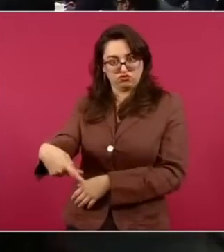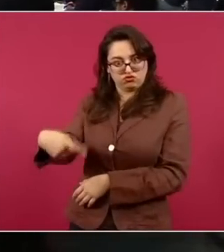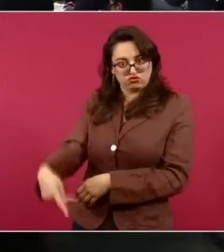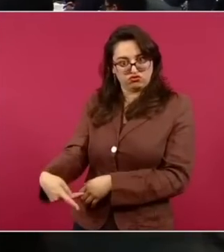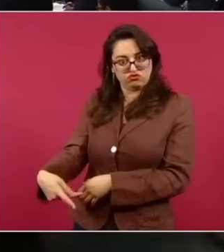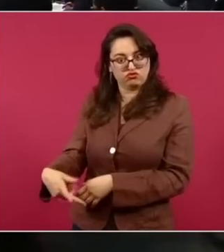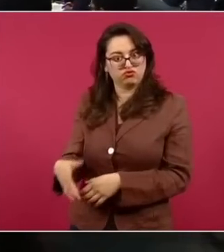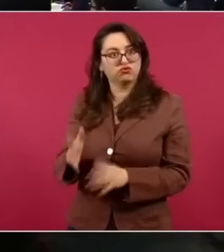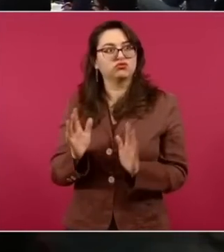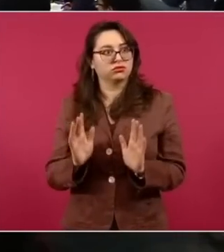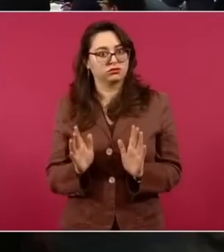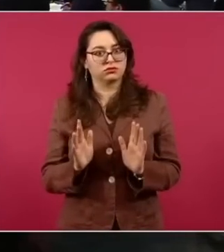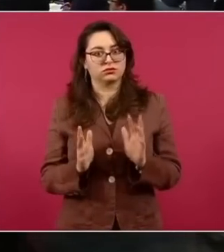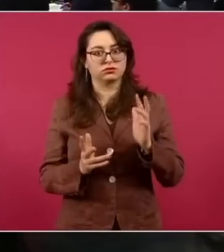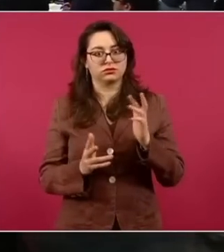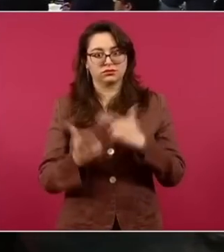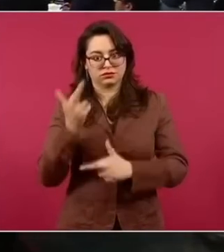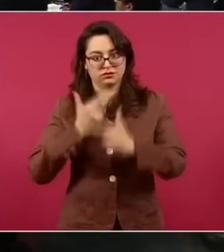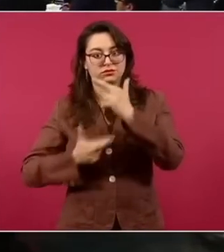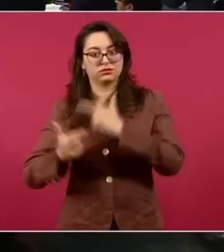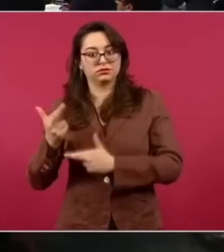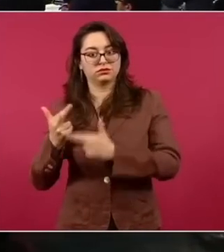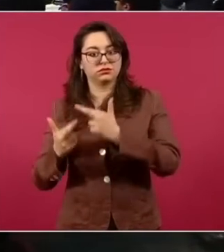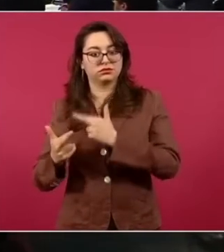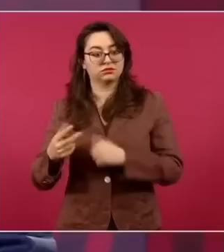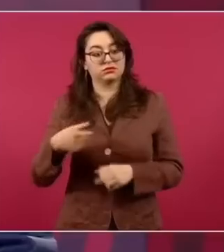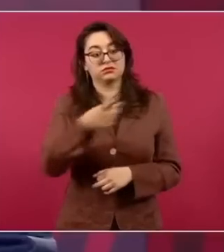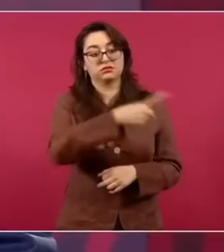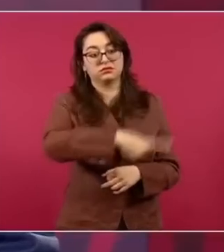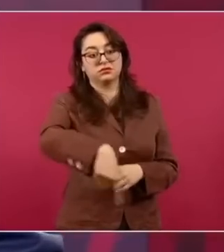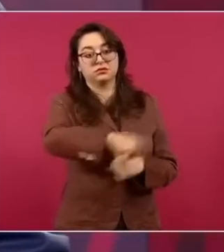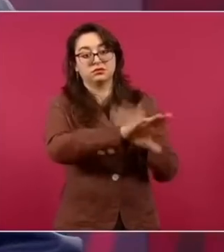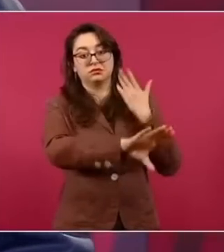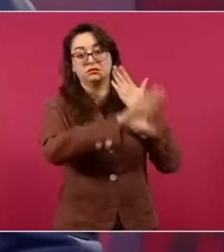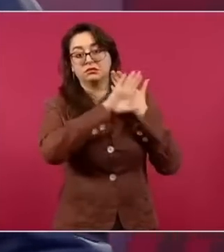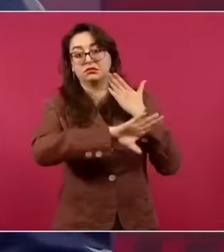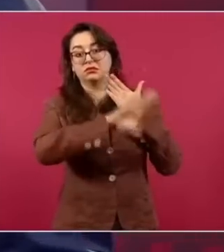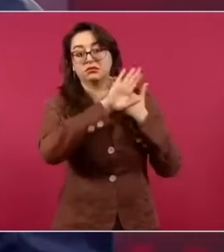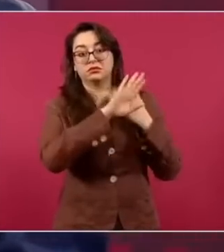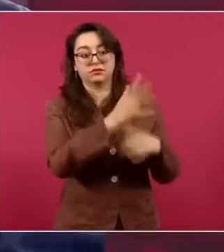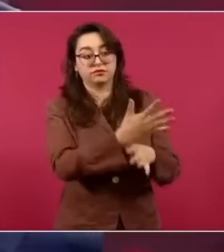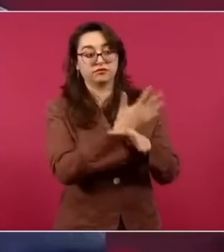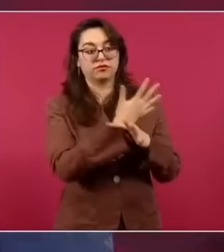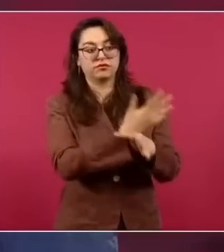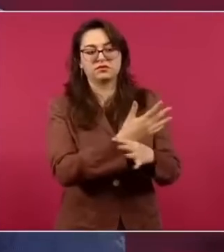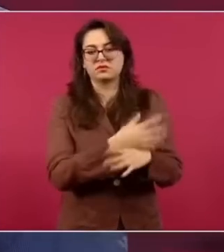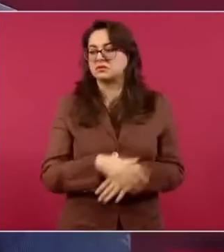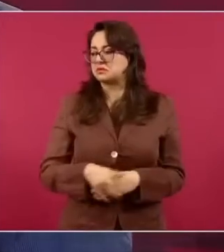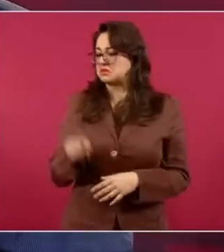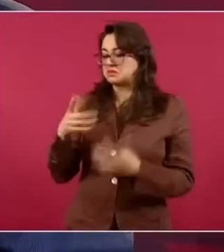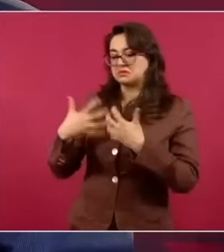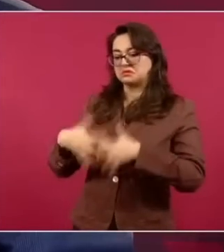más antiguas se construyeron hace 40 años.